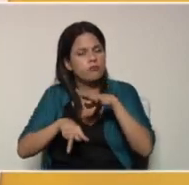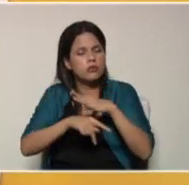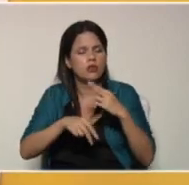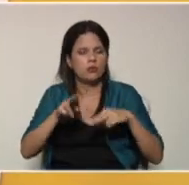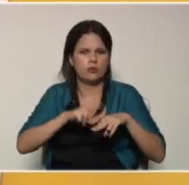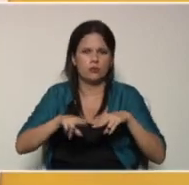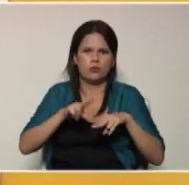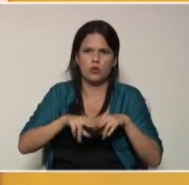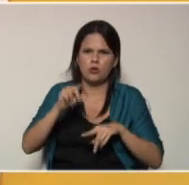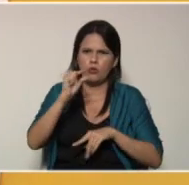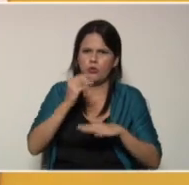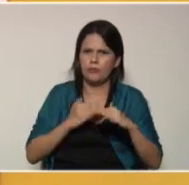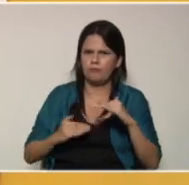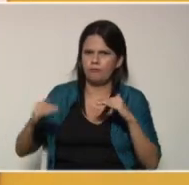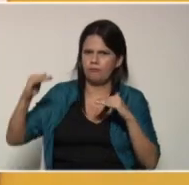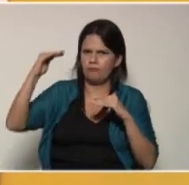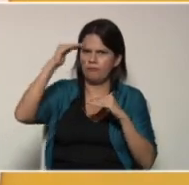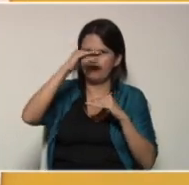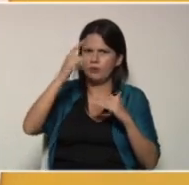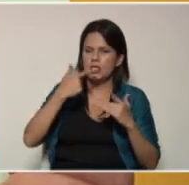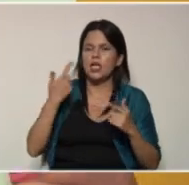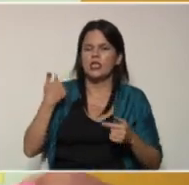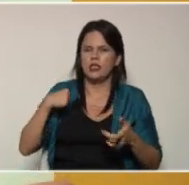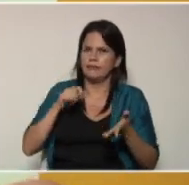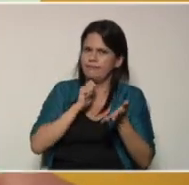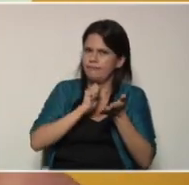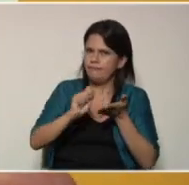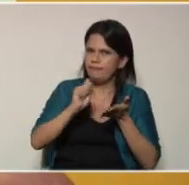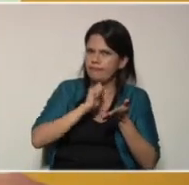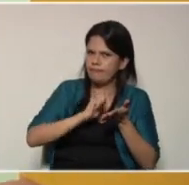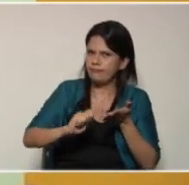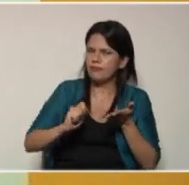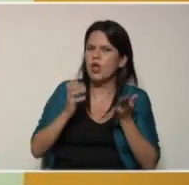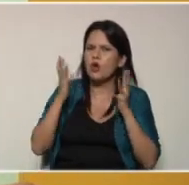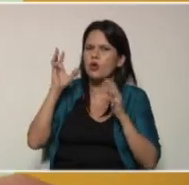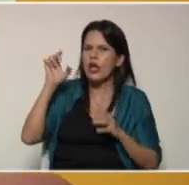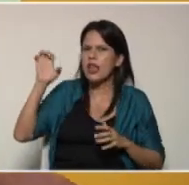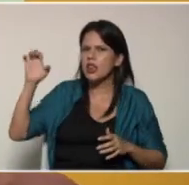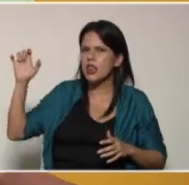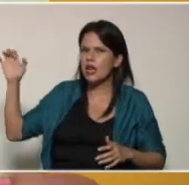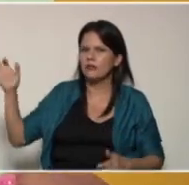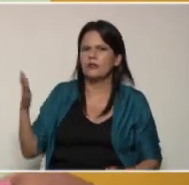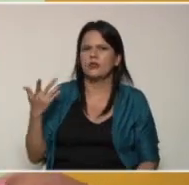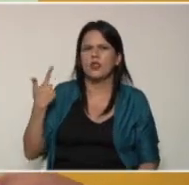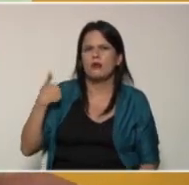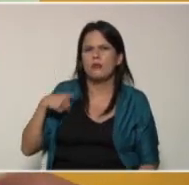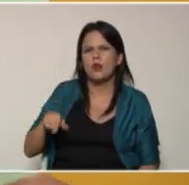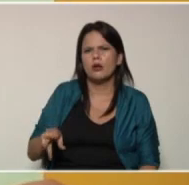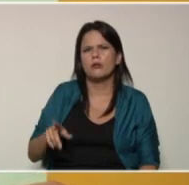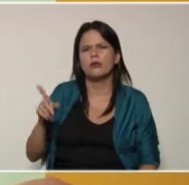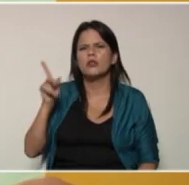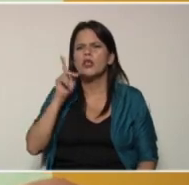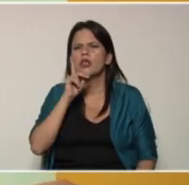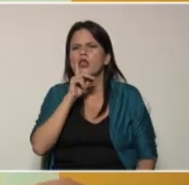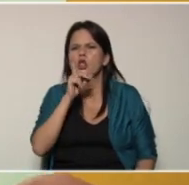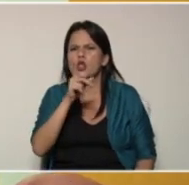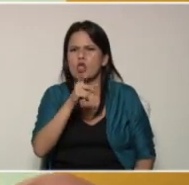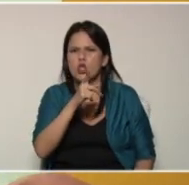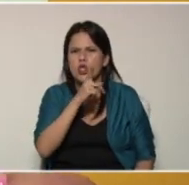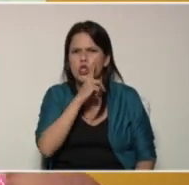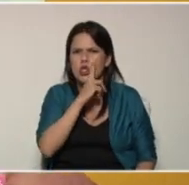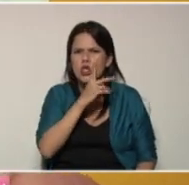grandes y pues incluso ya deben ir copiando algunas letras. Entonces, le ponemos, le colocamos